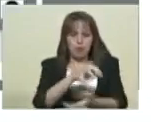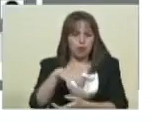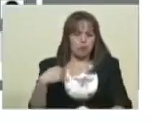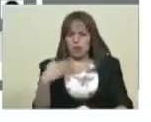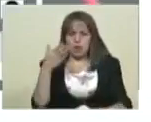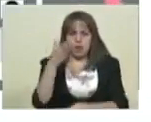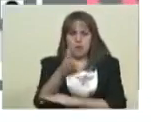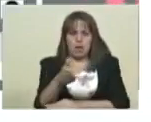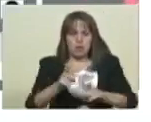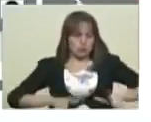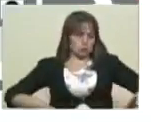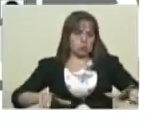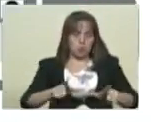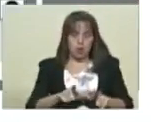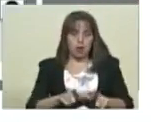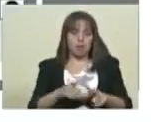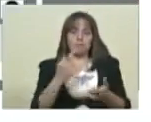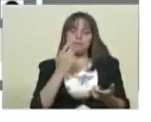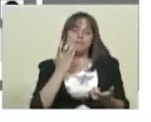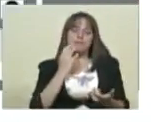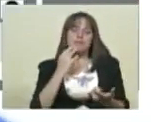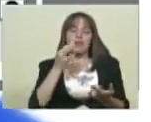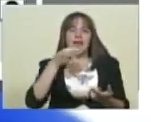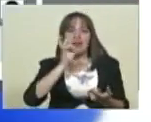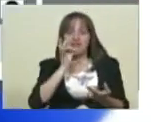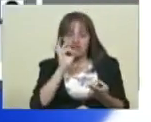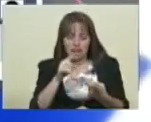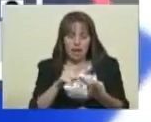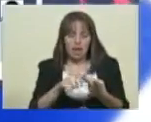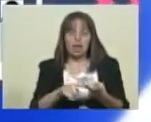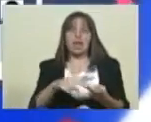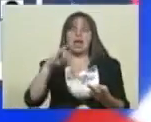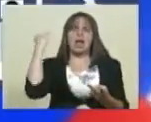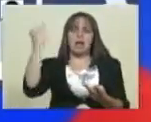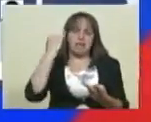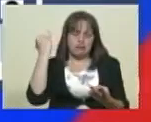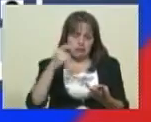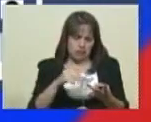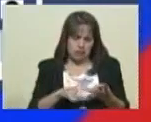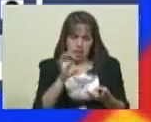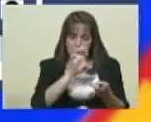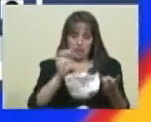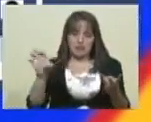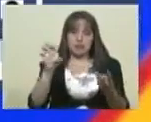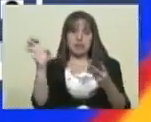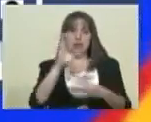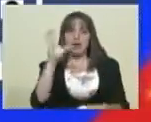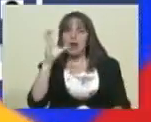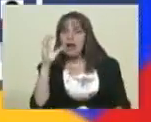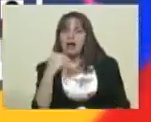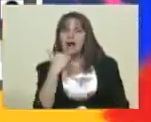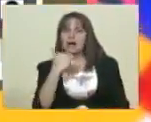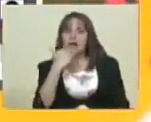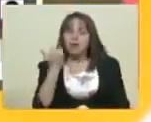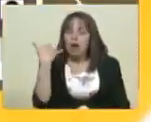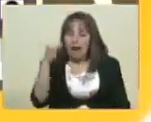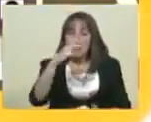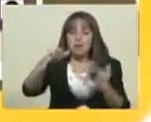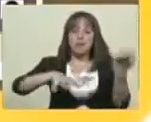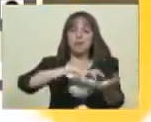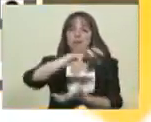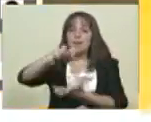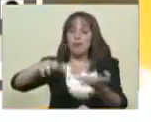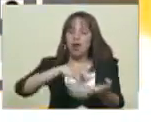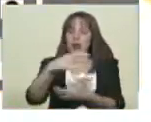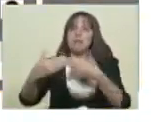esto es para las personas en Cafetal, el Atillo, en el este de Caracas, en algunas zonas de Caracas, que